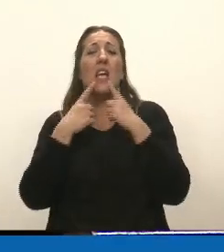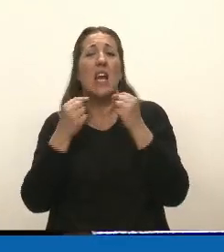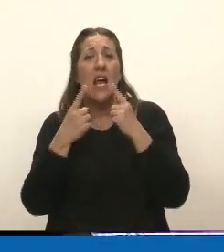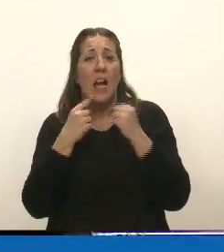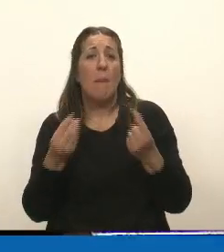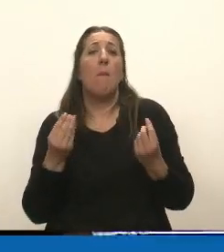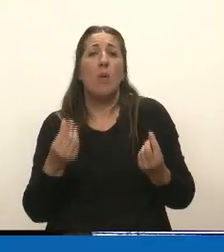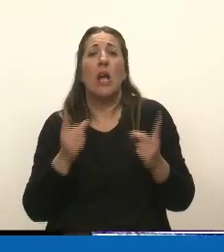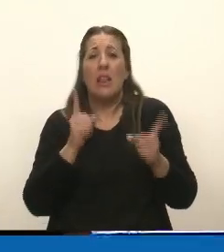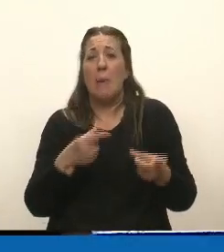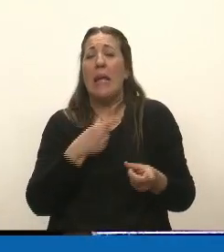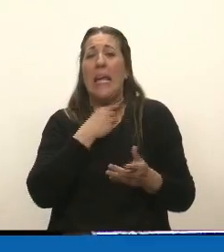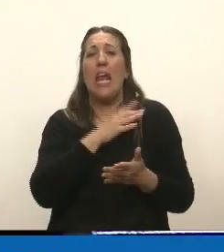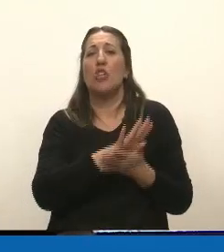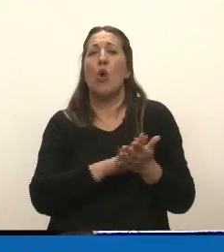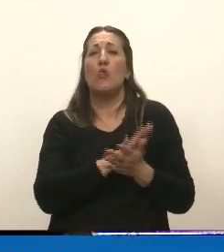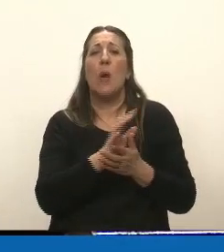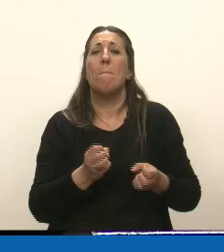sus cajas.